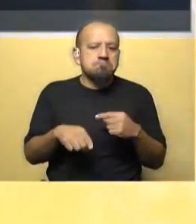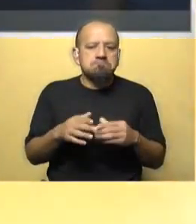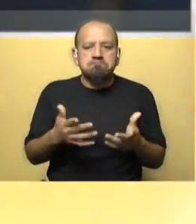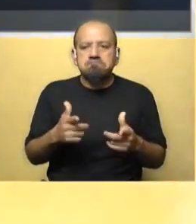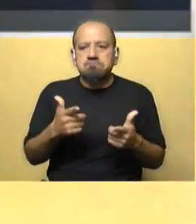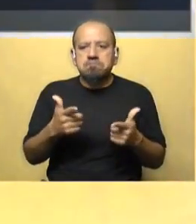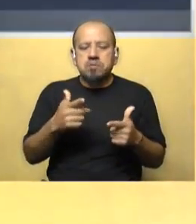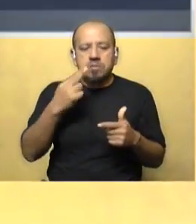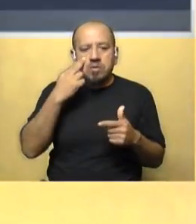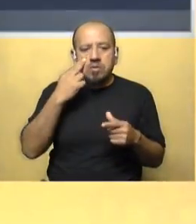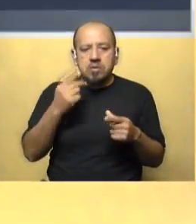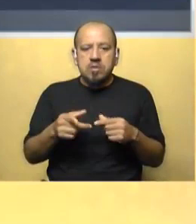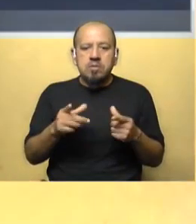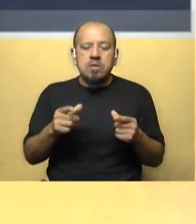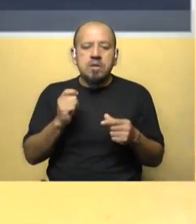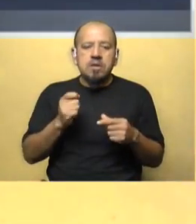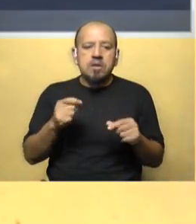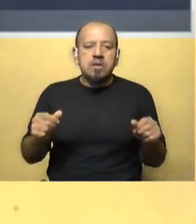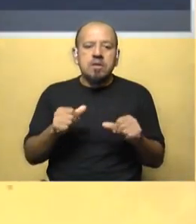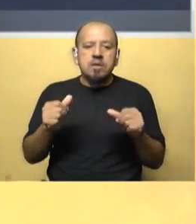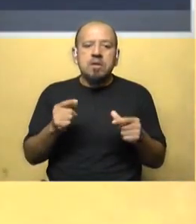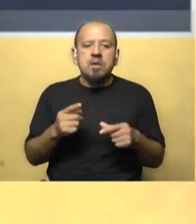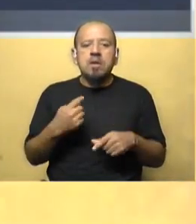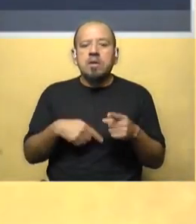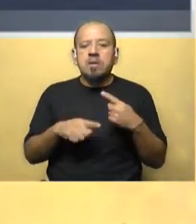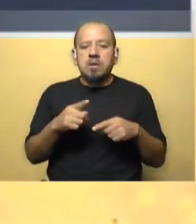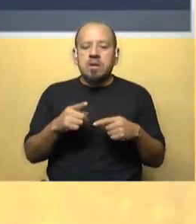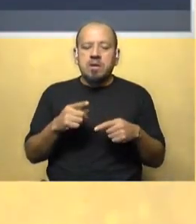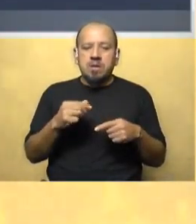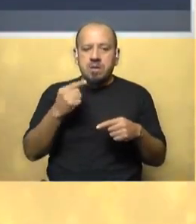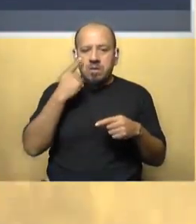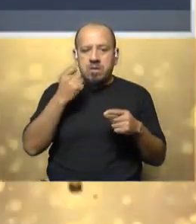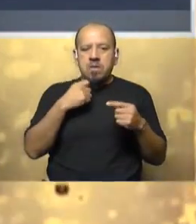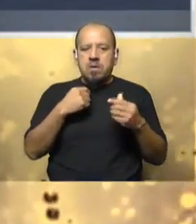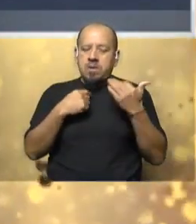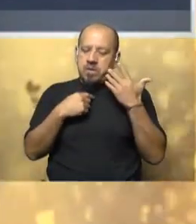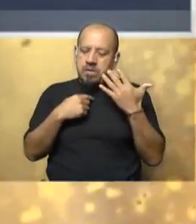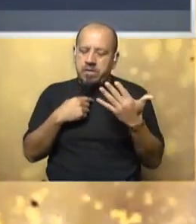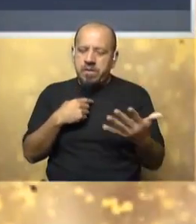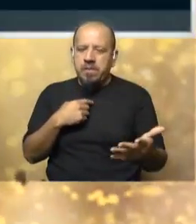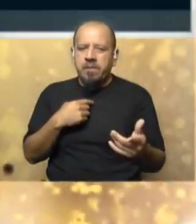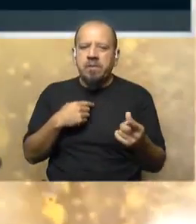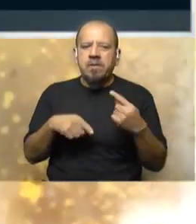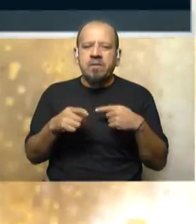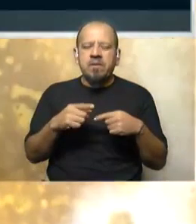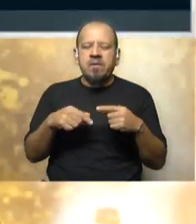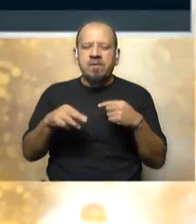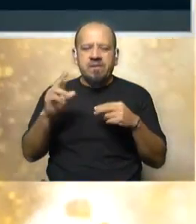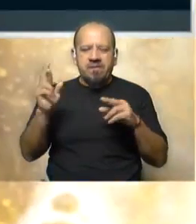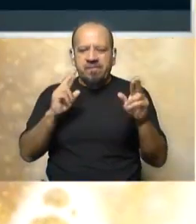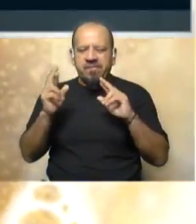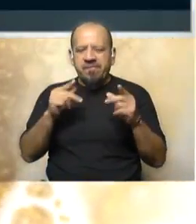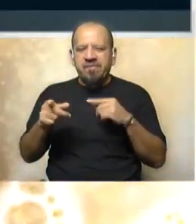inofensivo para quienes lo practican y saludable, pero ya vimos la sombra que proyectan las cometas, el ruido,